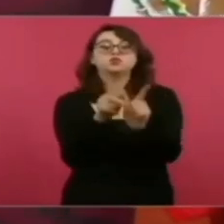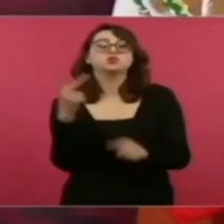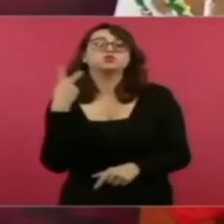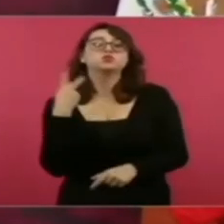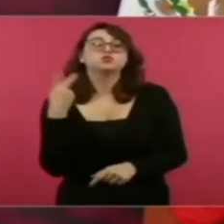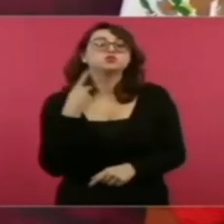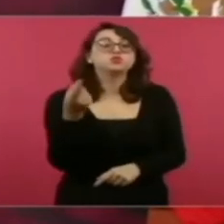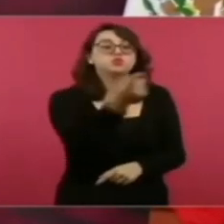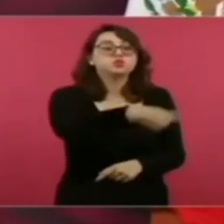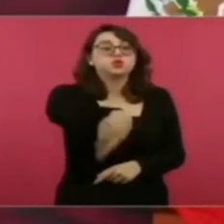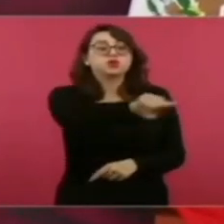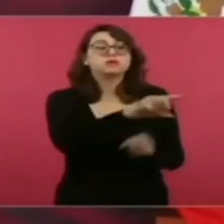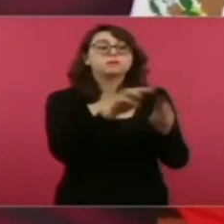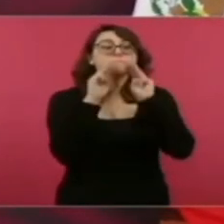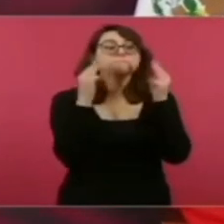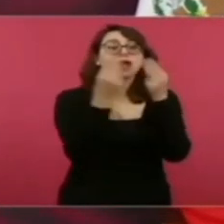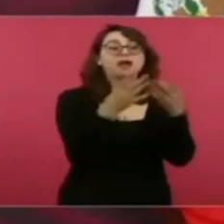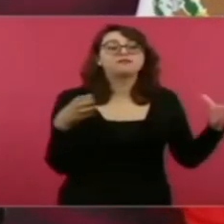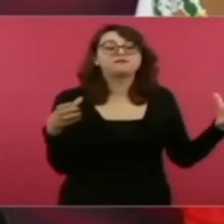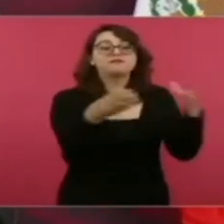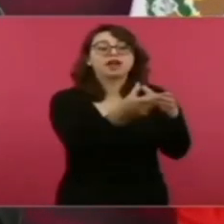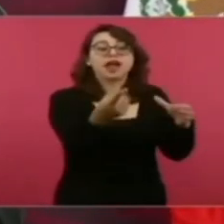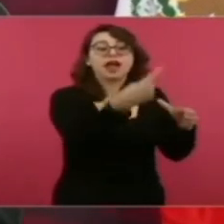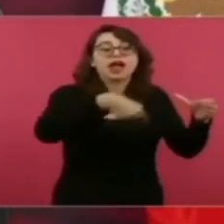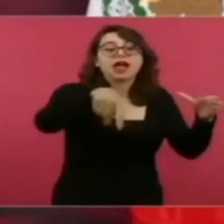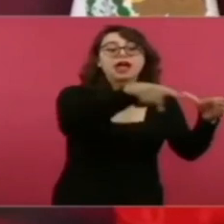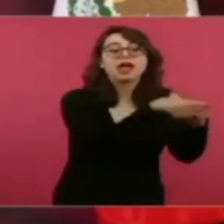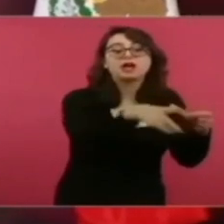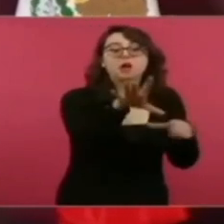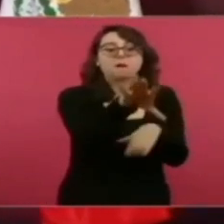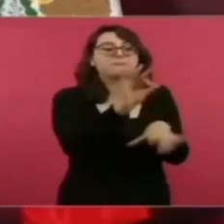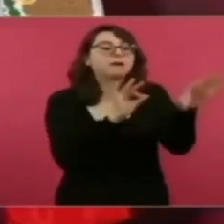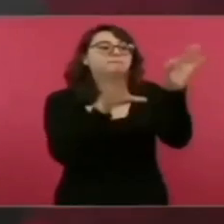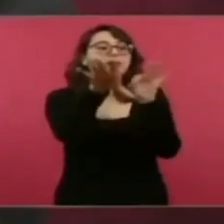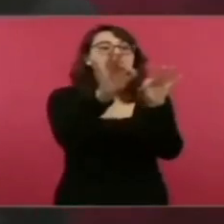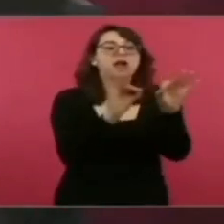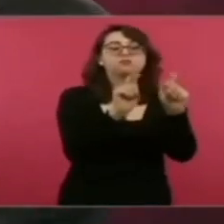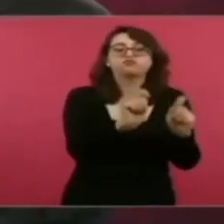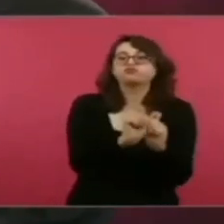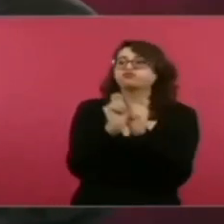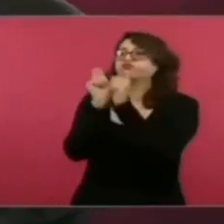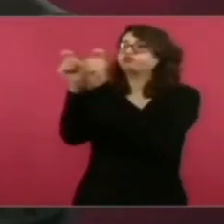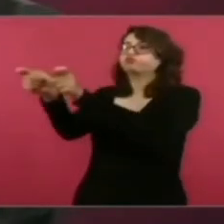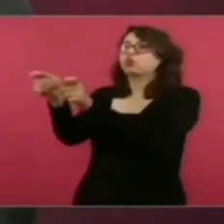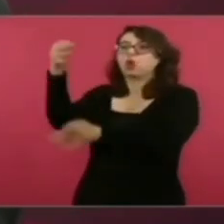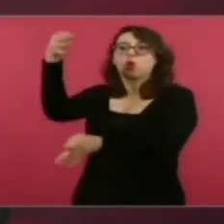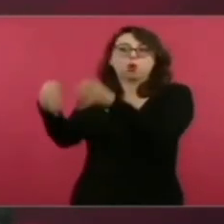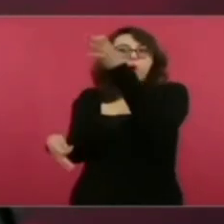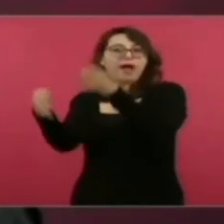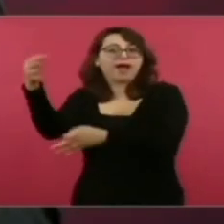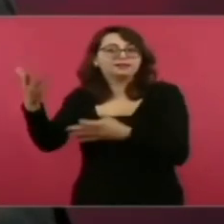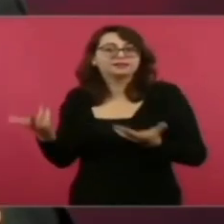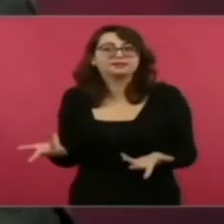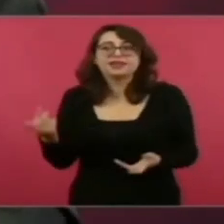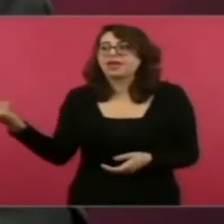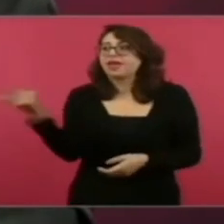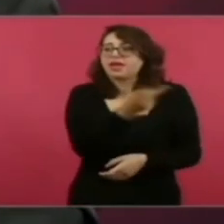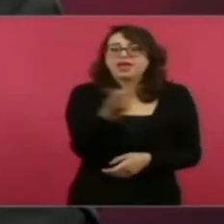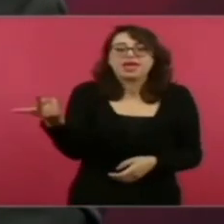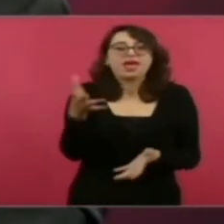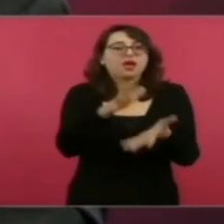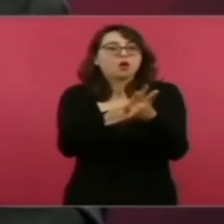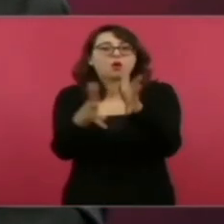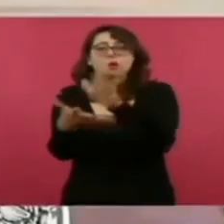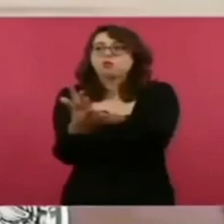Tenemos que seguir estableciendo la